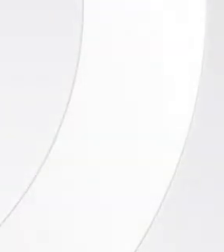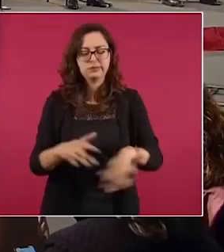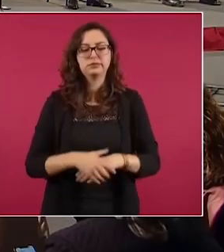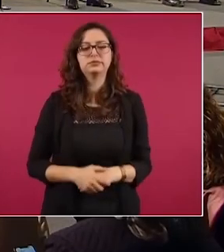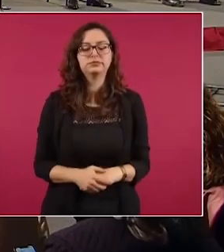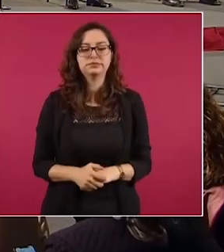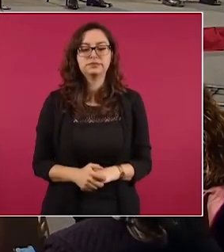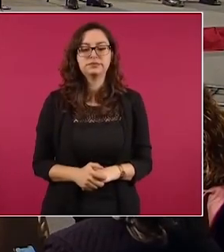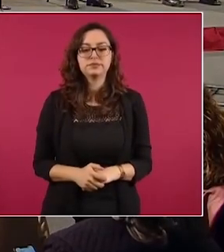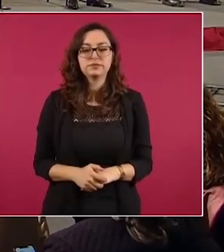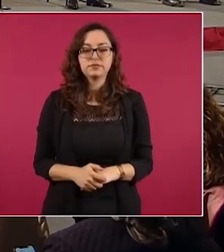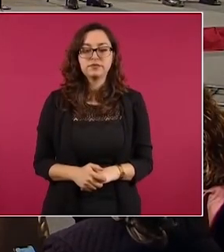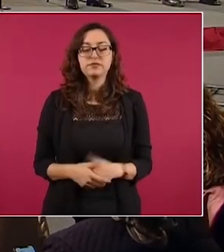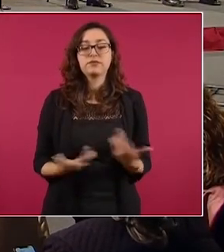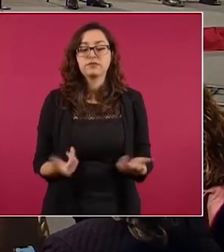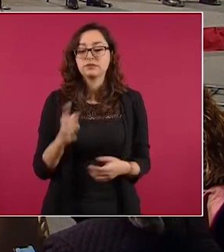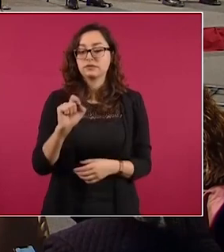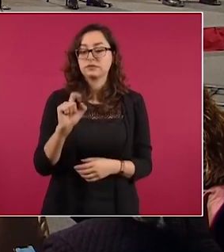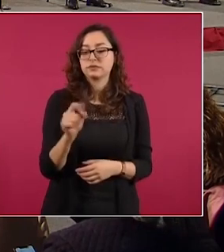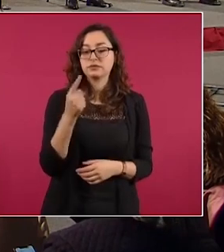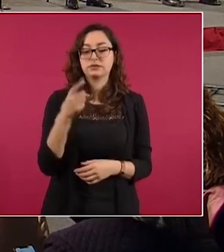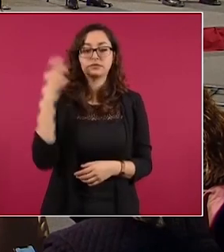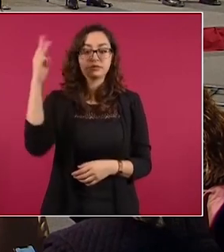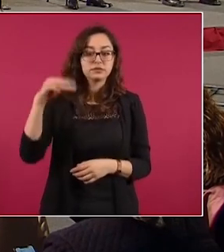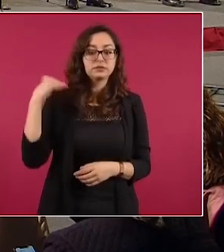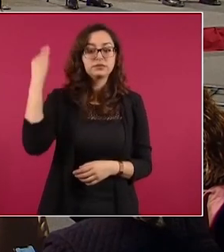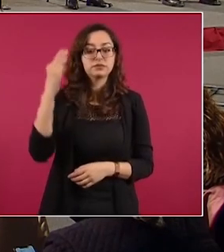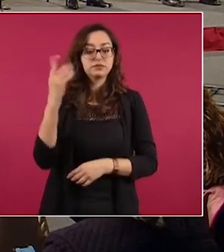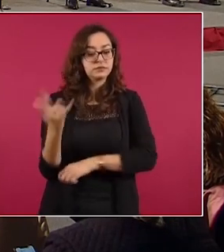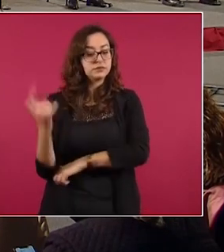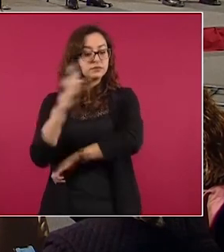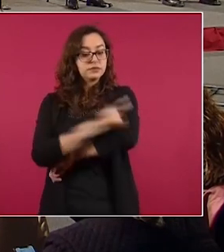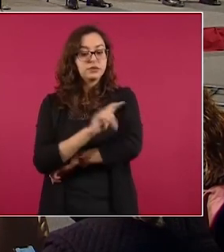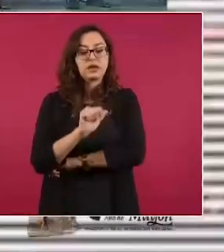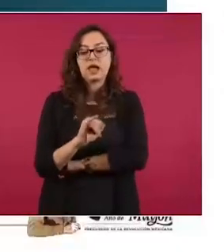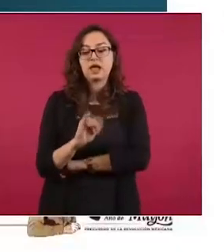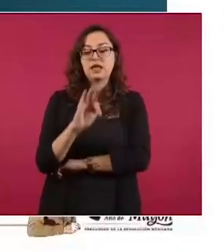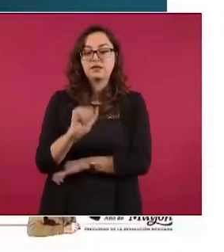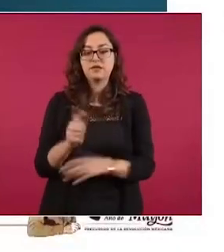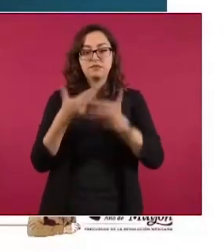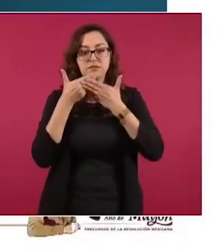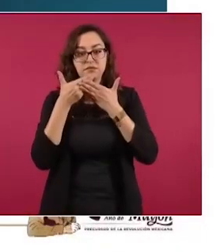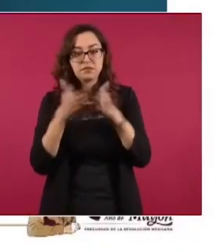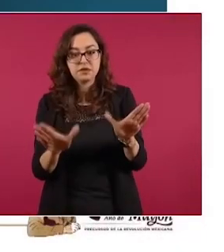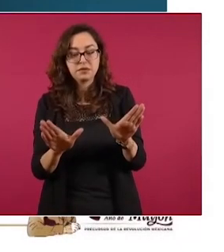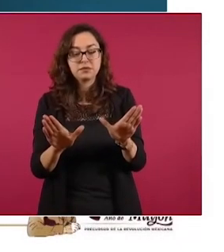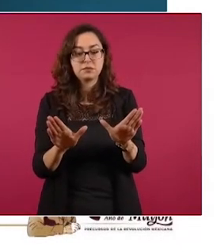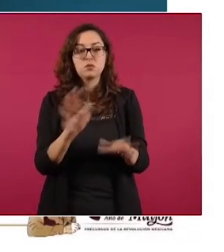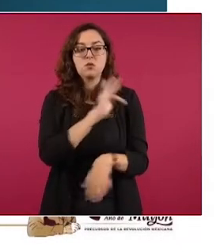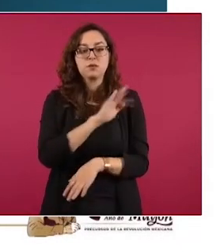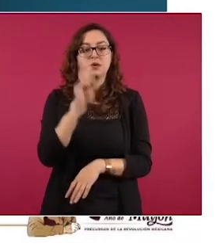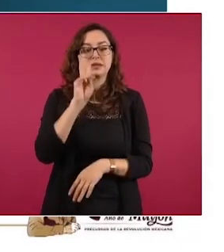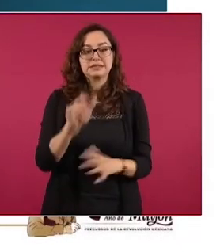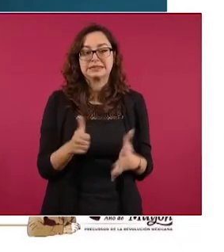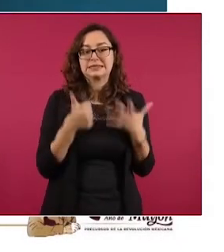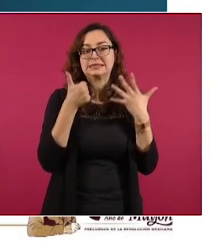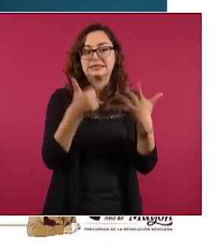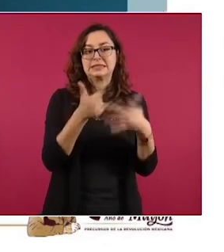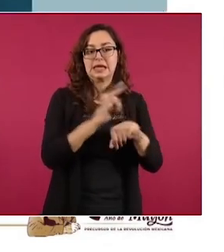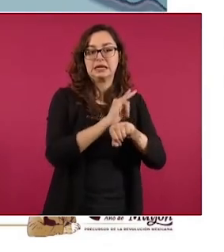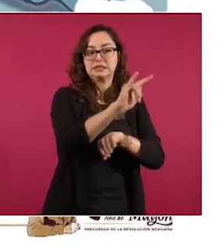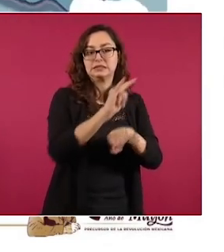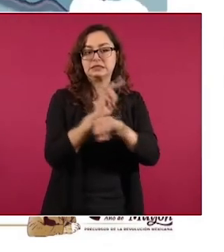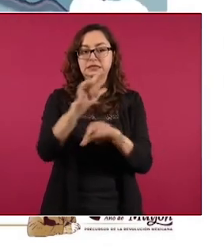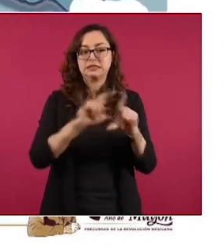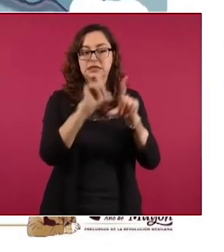conocimiento de ustedes el día 21 de marzo iniciamos con seis rutas nacionales y una internacional actualmente tenemos